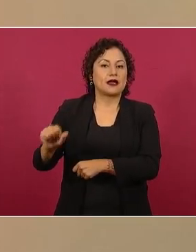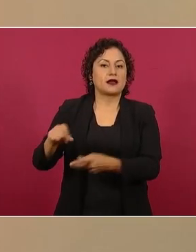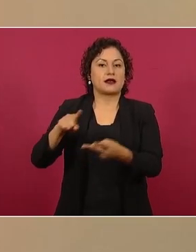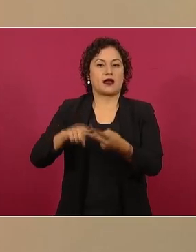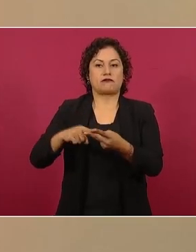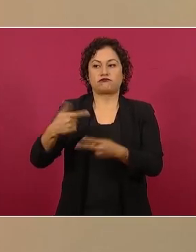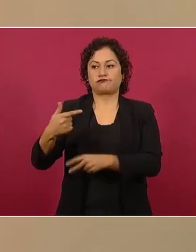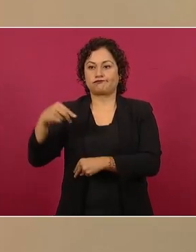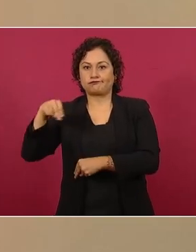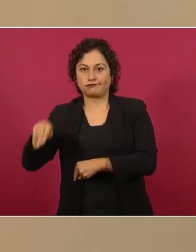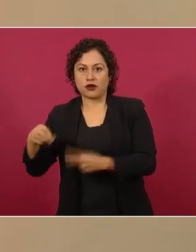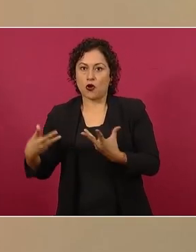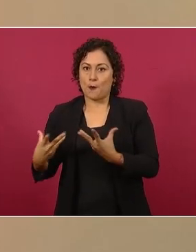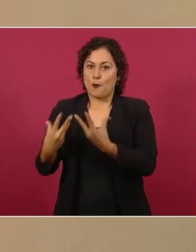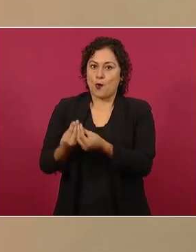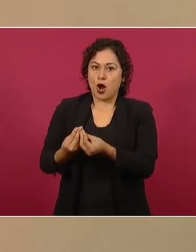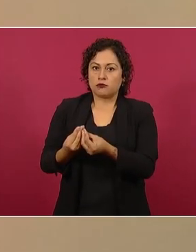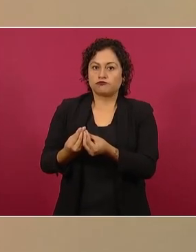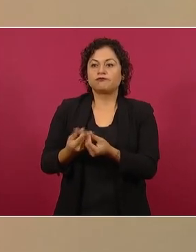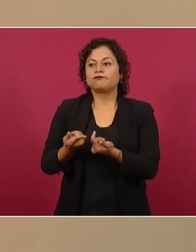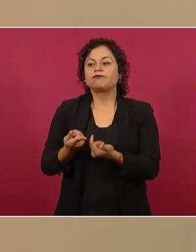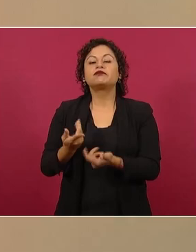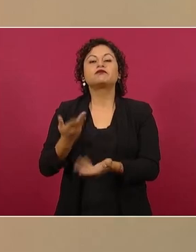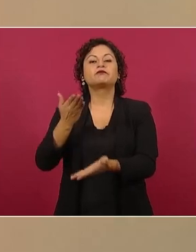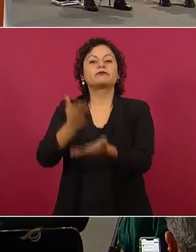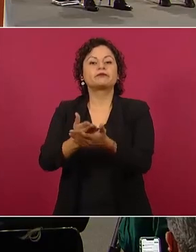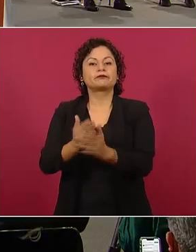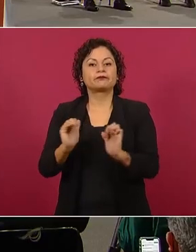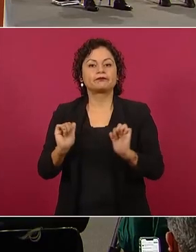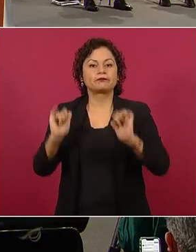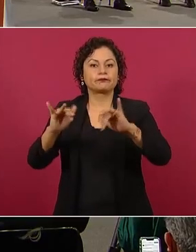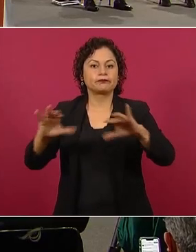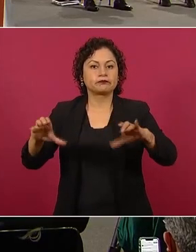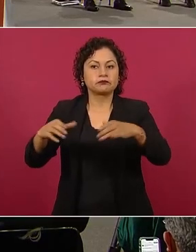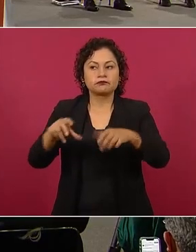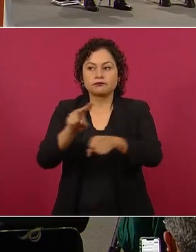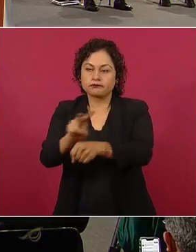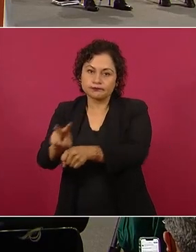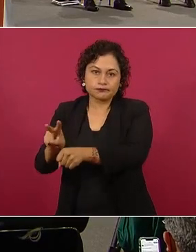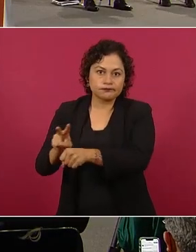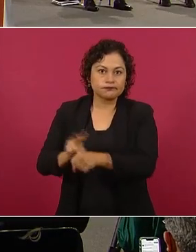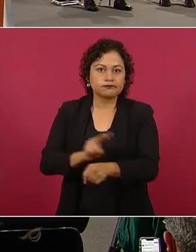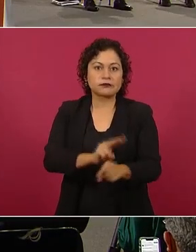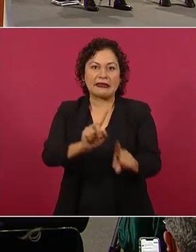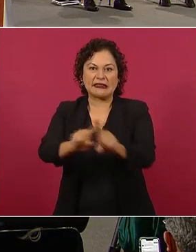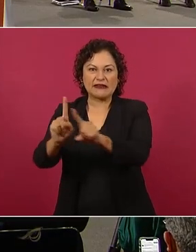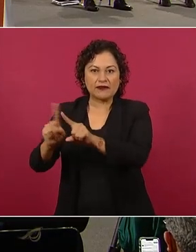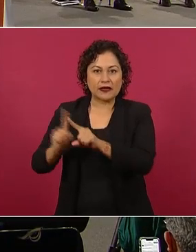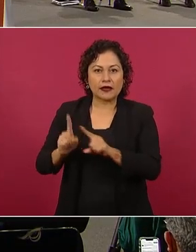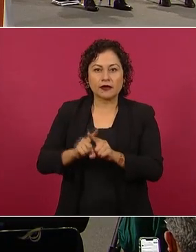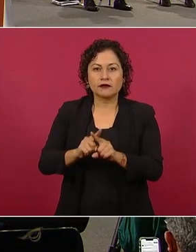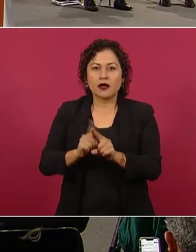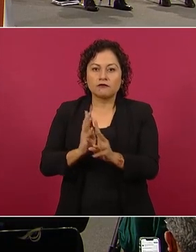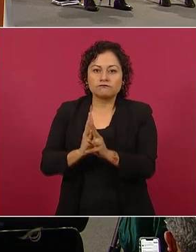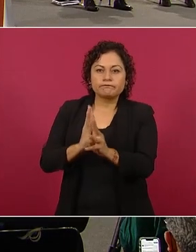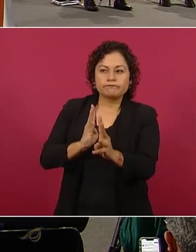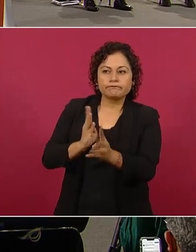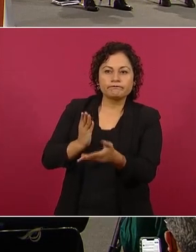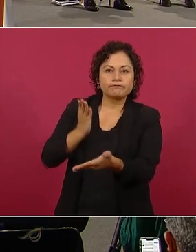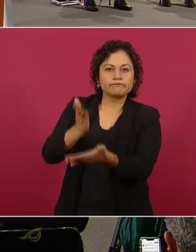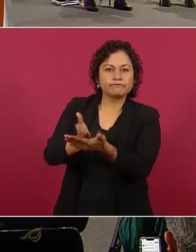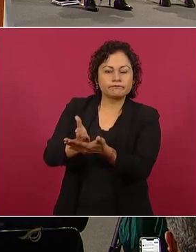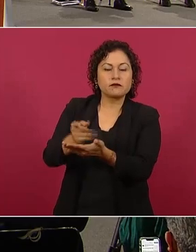Nacional, y en diferentes eventos y operativos han logrado aseguramientos de arma, droga y